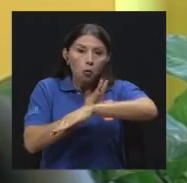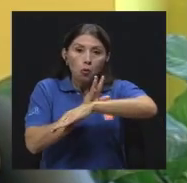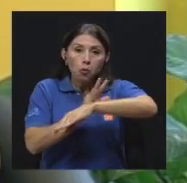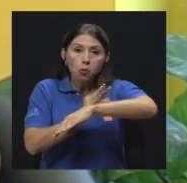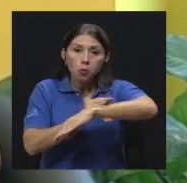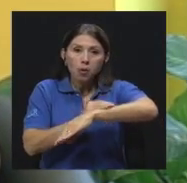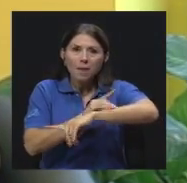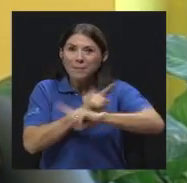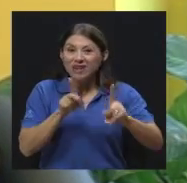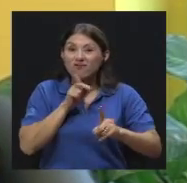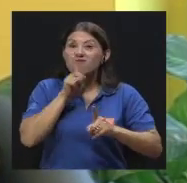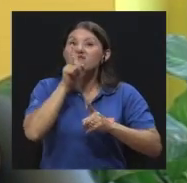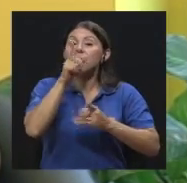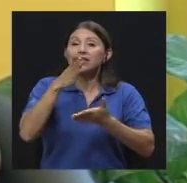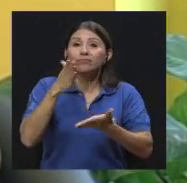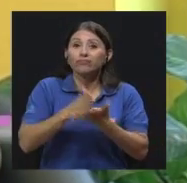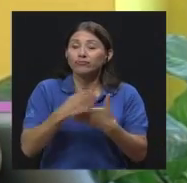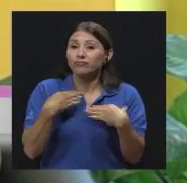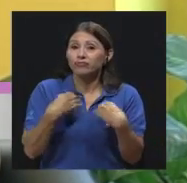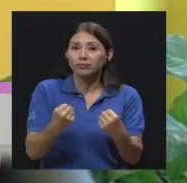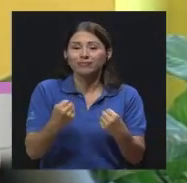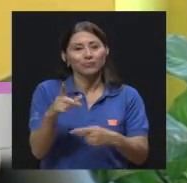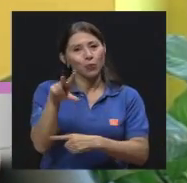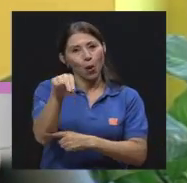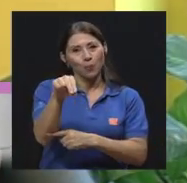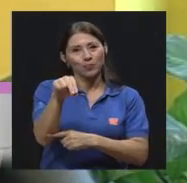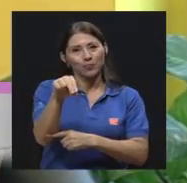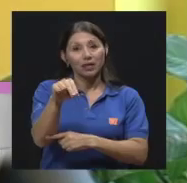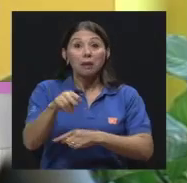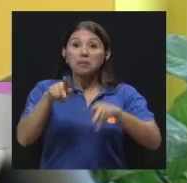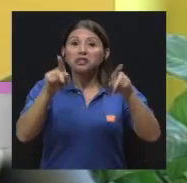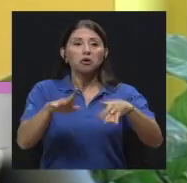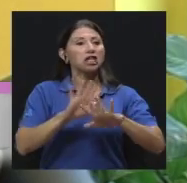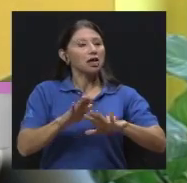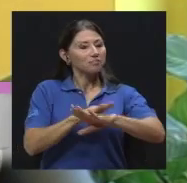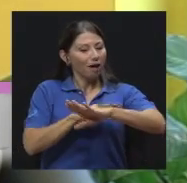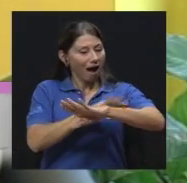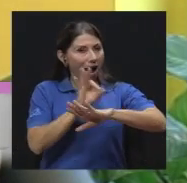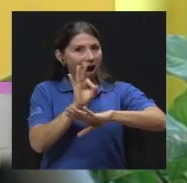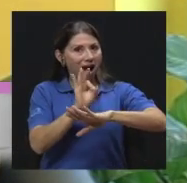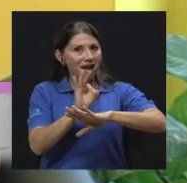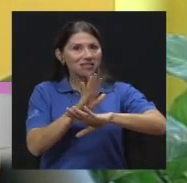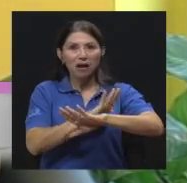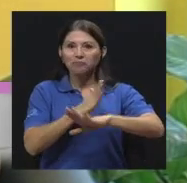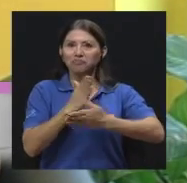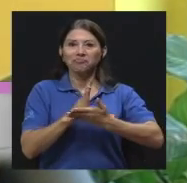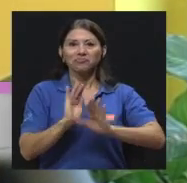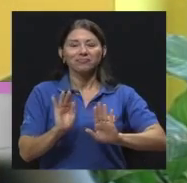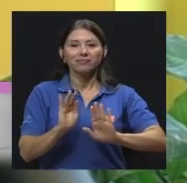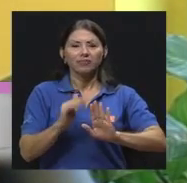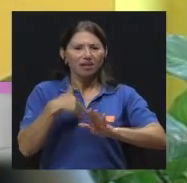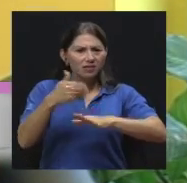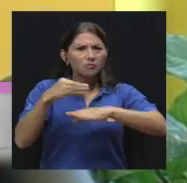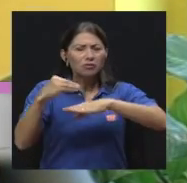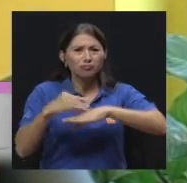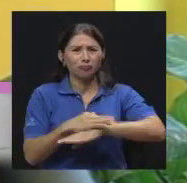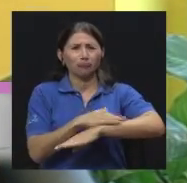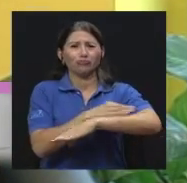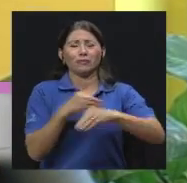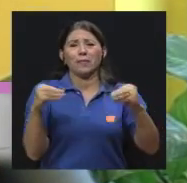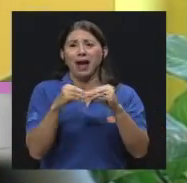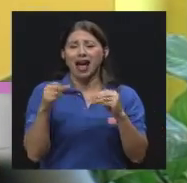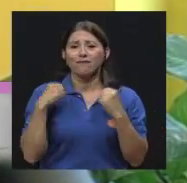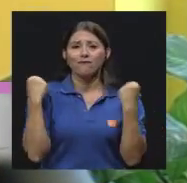pero no quitan la enfermedad. Entonces, cuando ellos suspenden la crema viene con más fuerza y entonces a veces nos encontramos